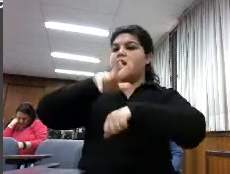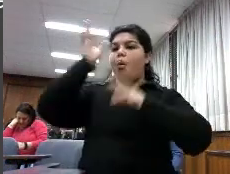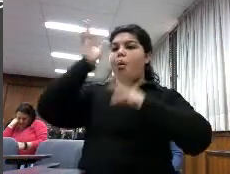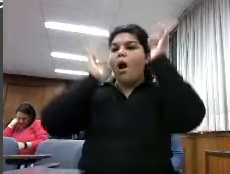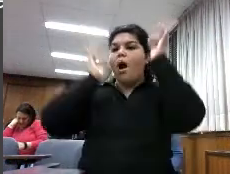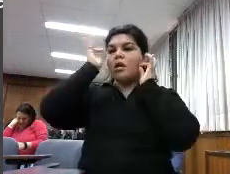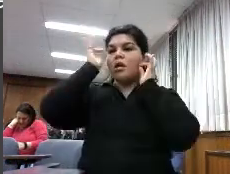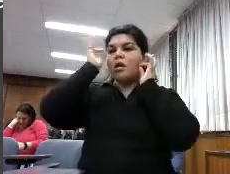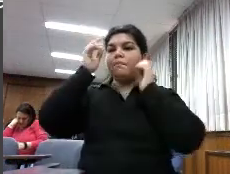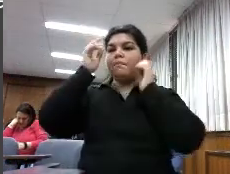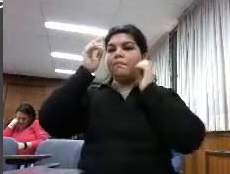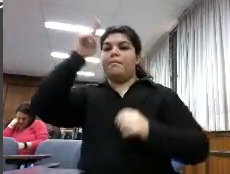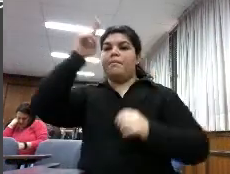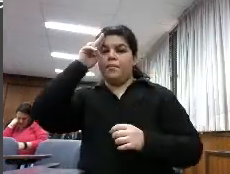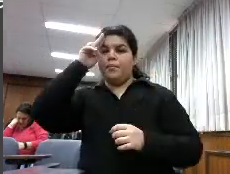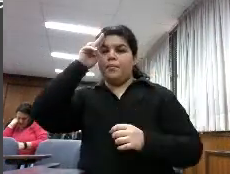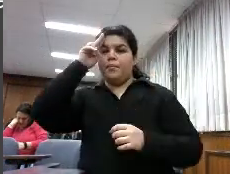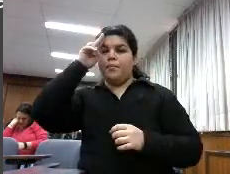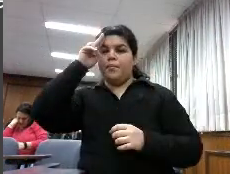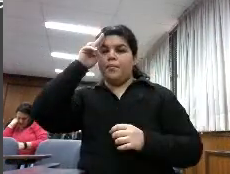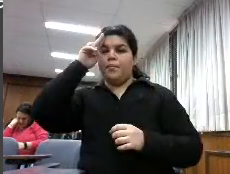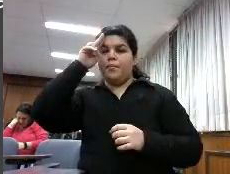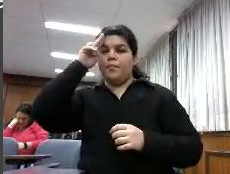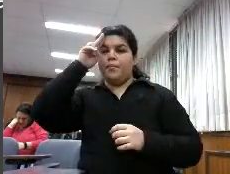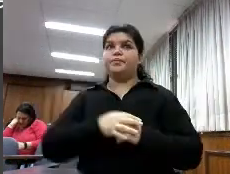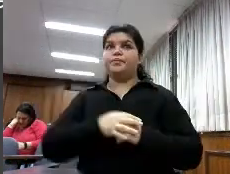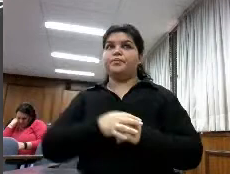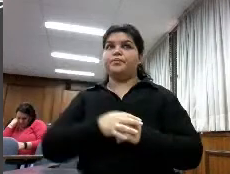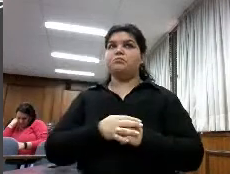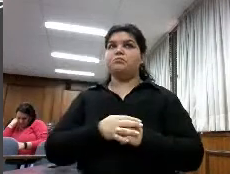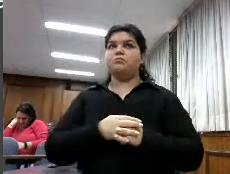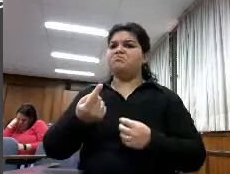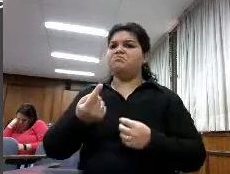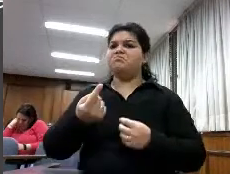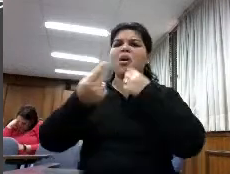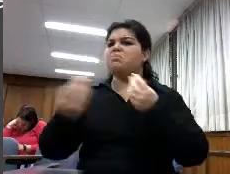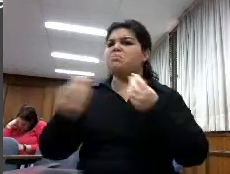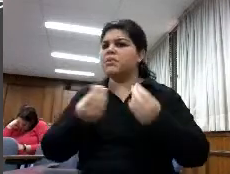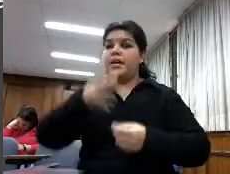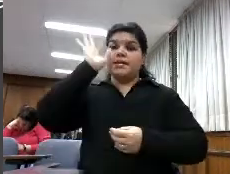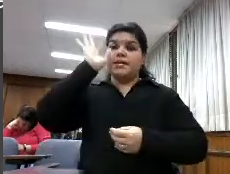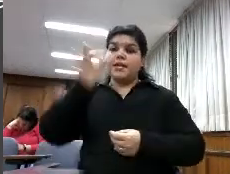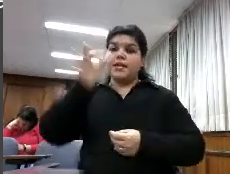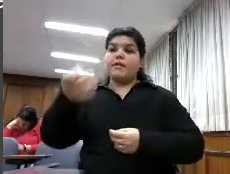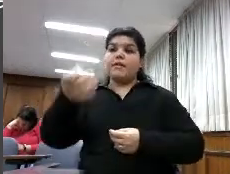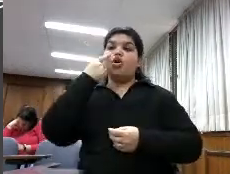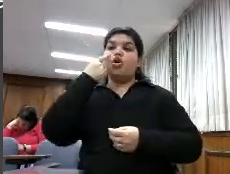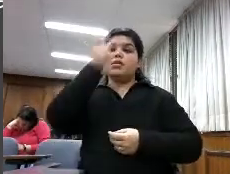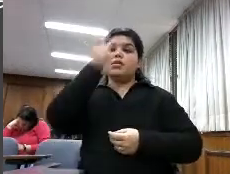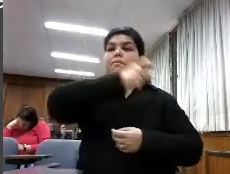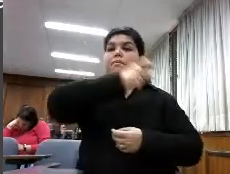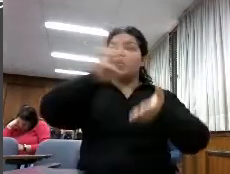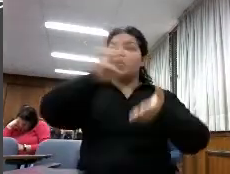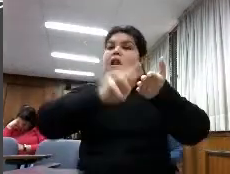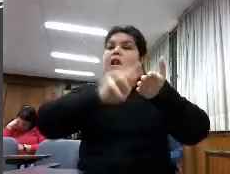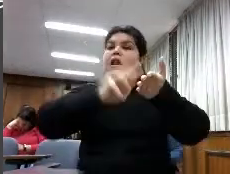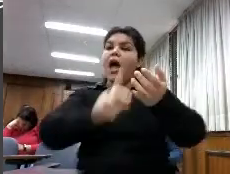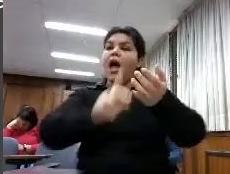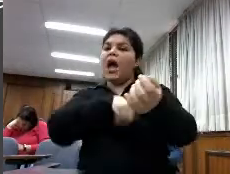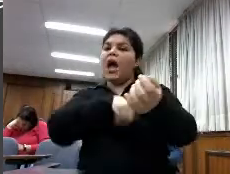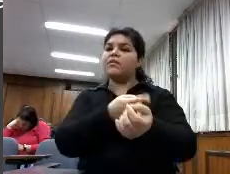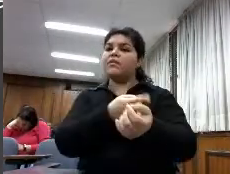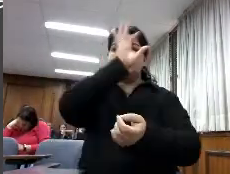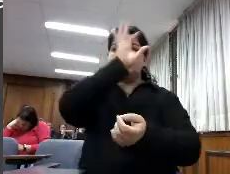de usuarios pues eso iba encaminada a saber las características de las personas de los ábitos de la lectura y de sus peculiaridades